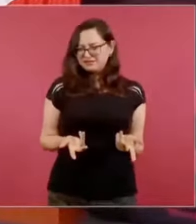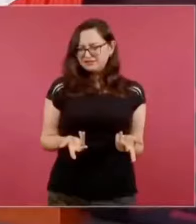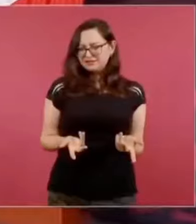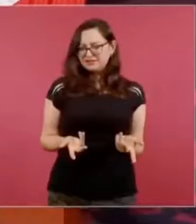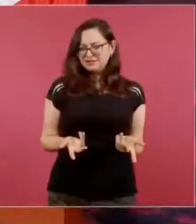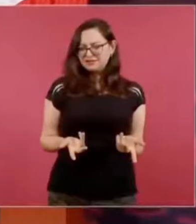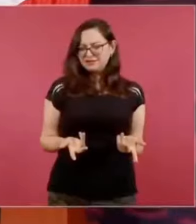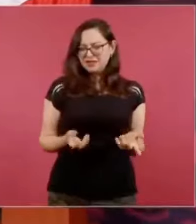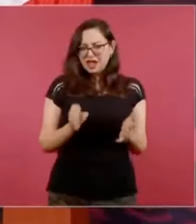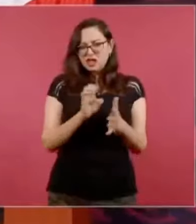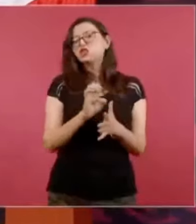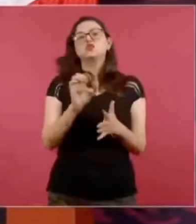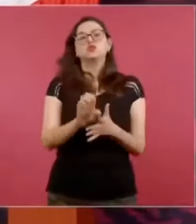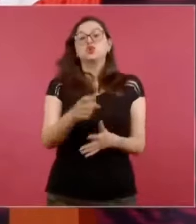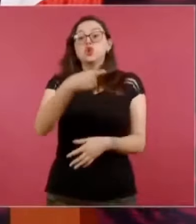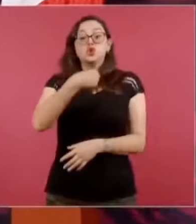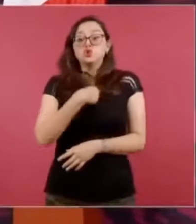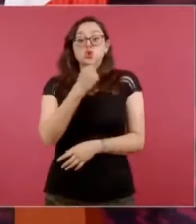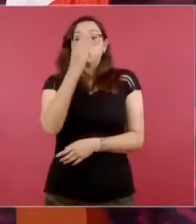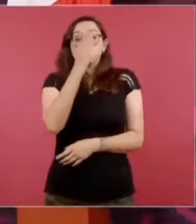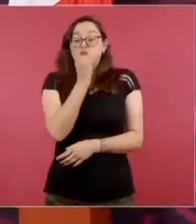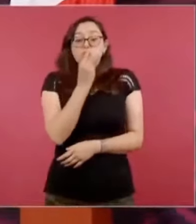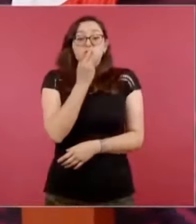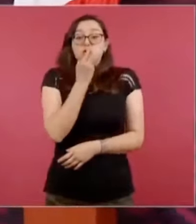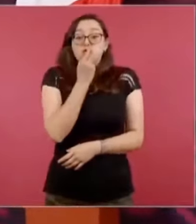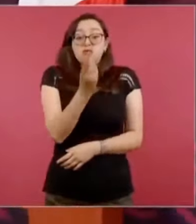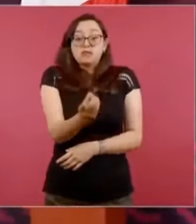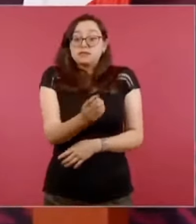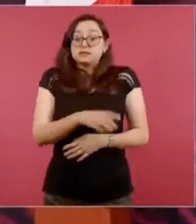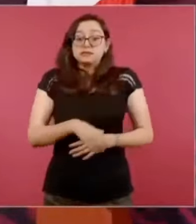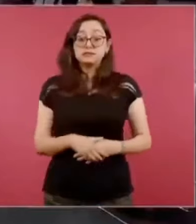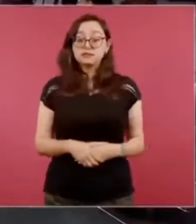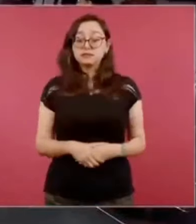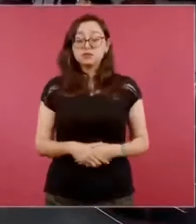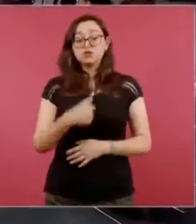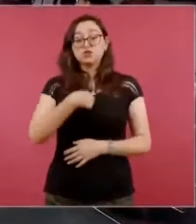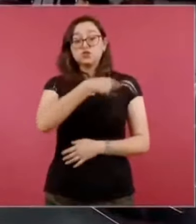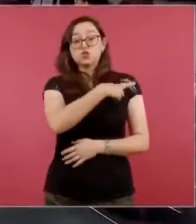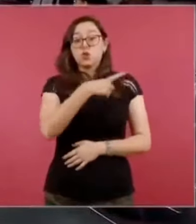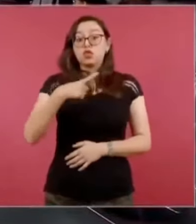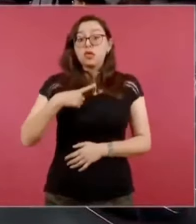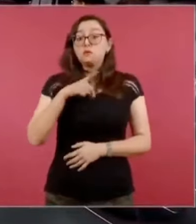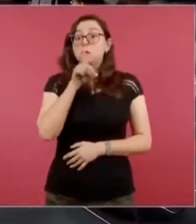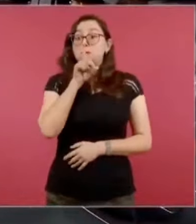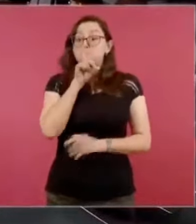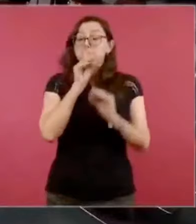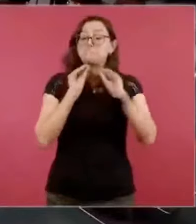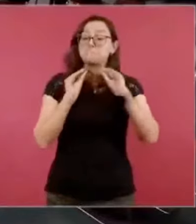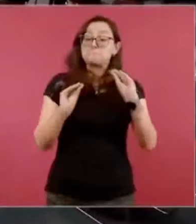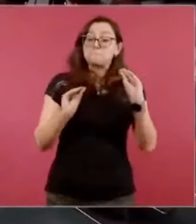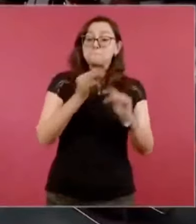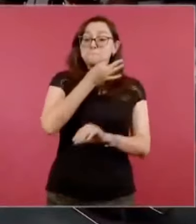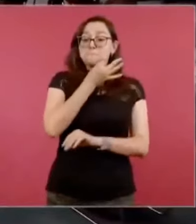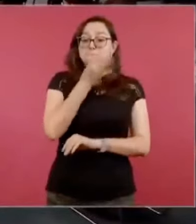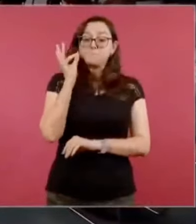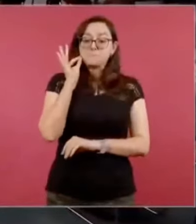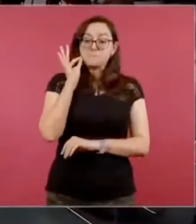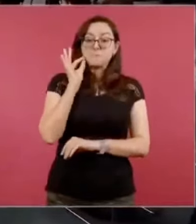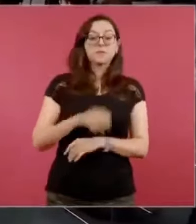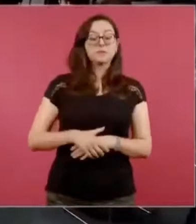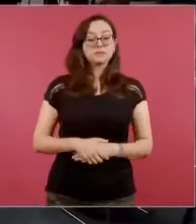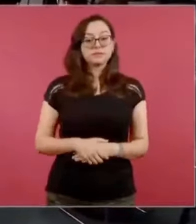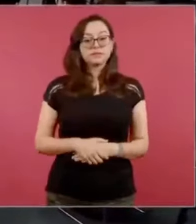ni modo que yo me quede callado, o sea, ya sería el colmo